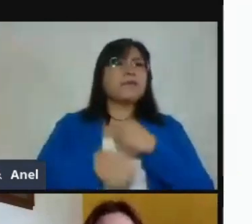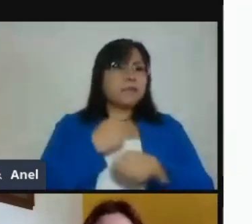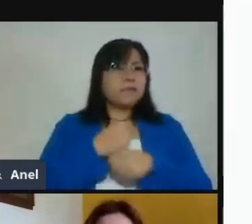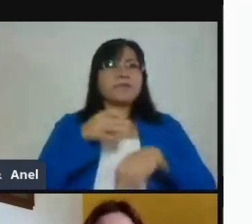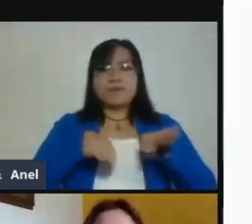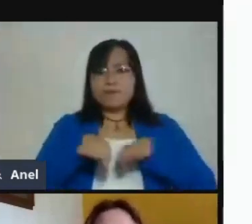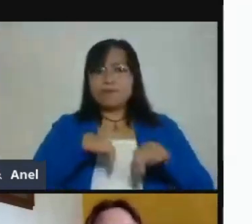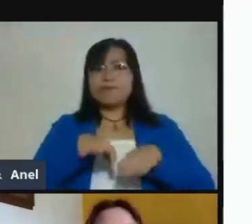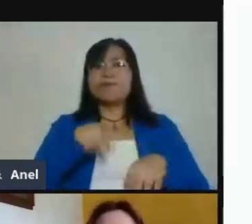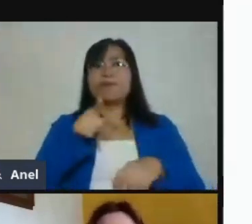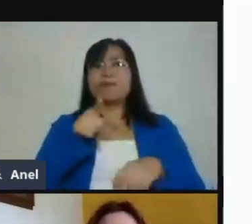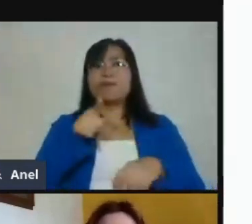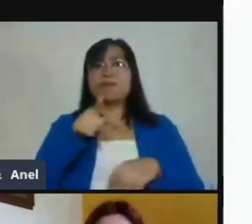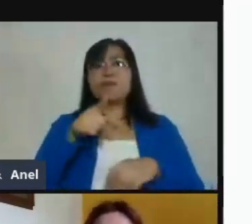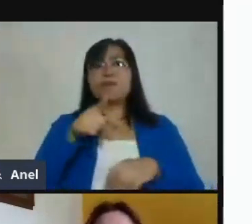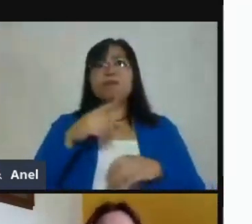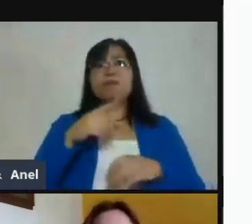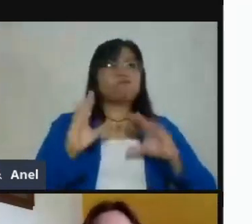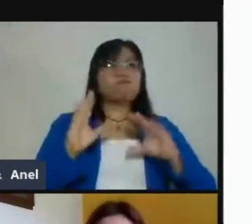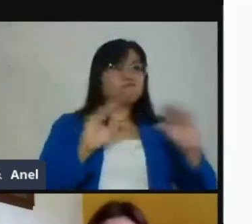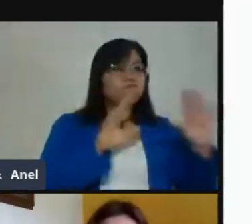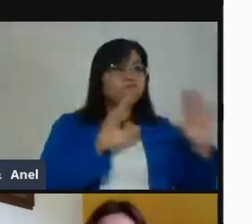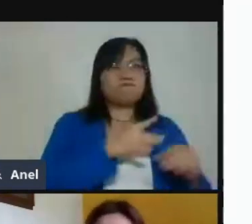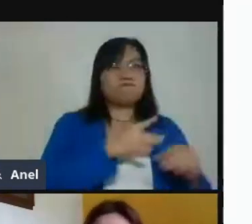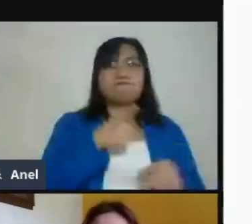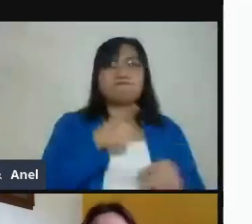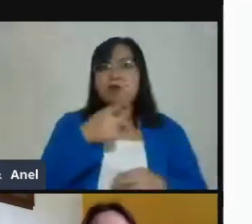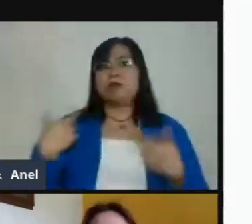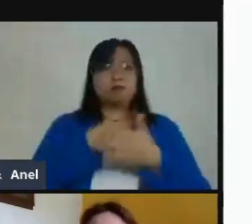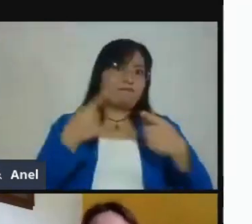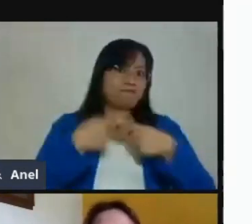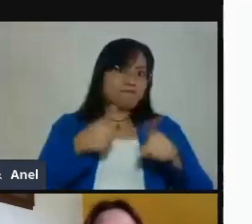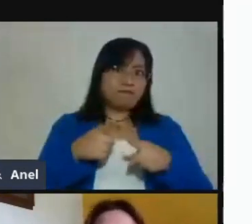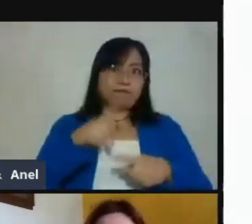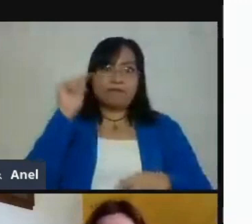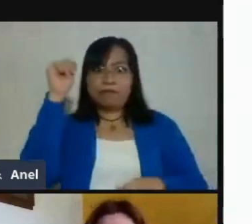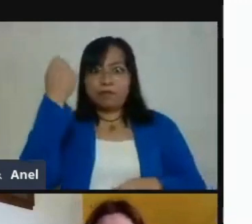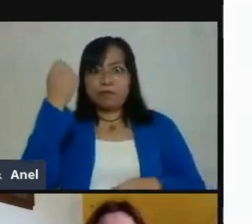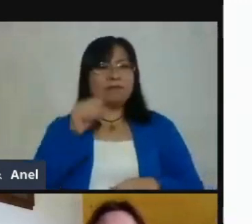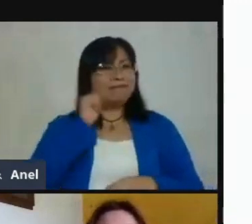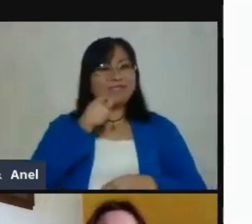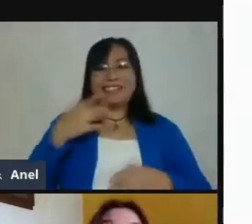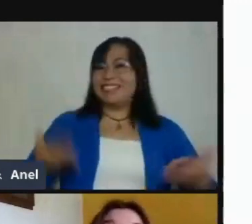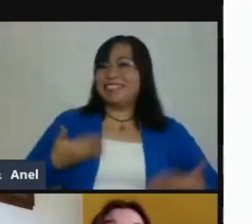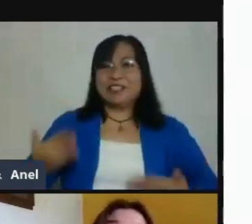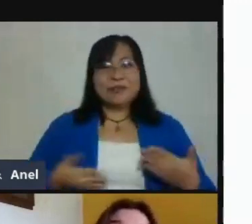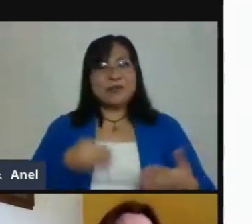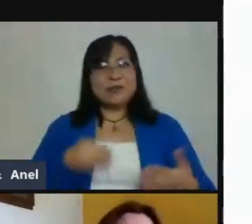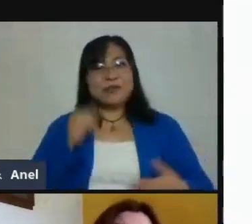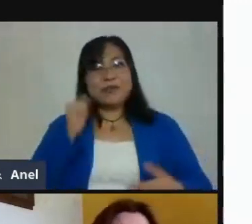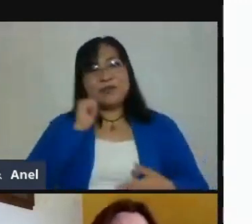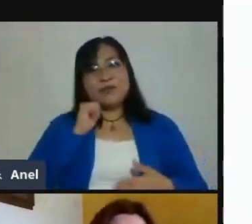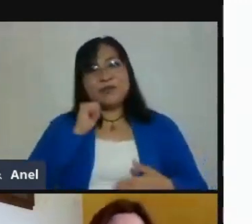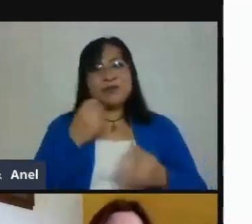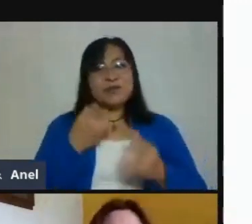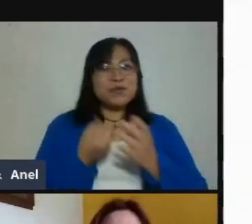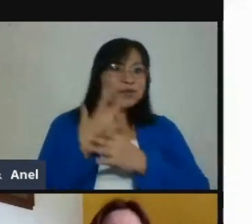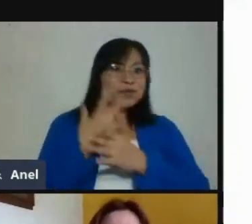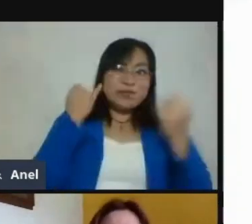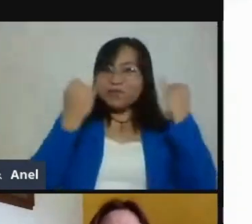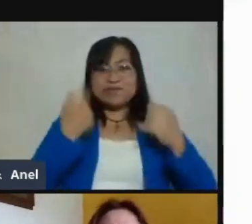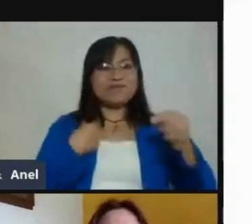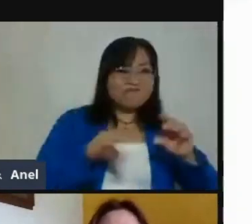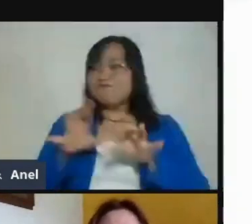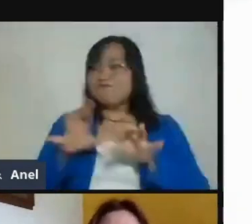una persona que siempre está muy animada en intentar cosas nuevas, en aplicar proyectos de tecnología y ayudar a otros profesores.